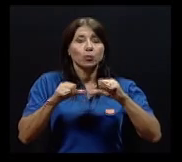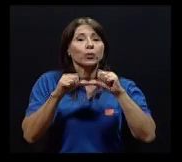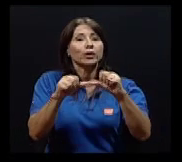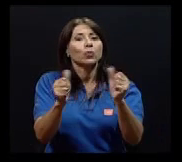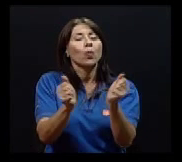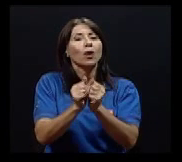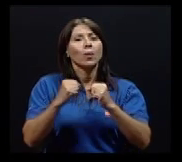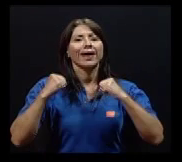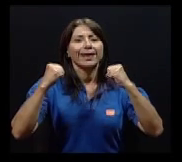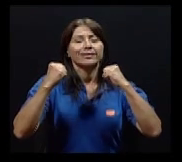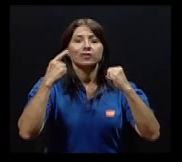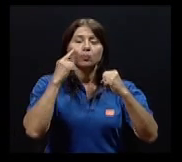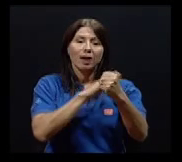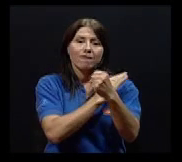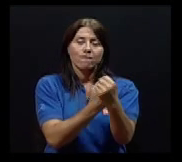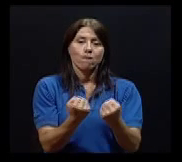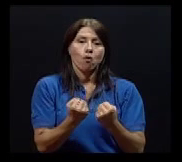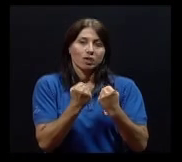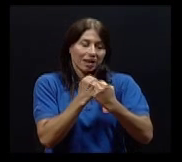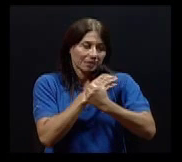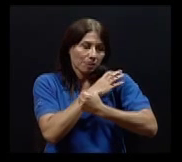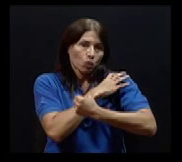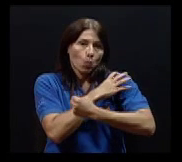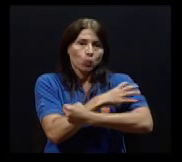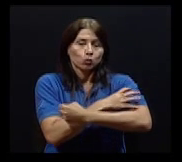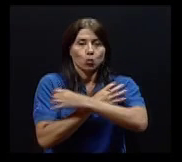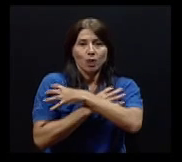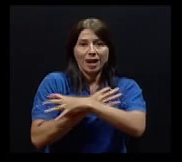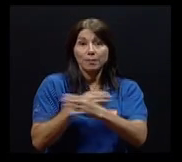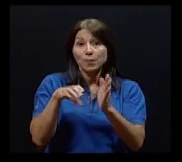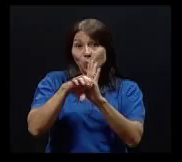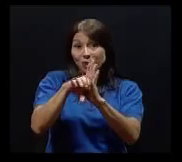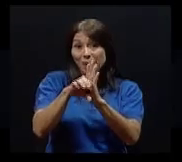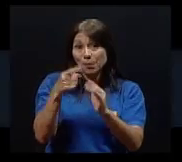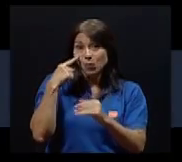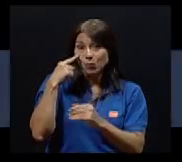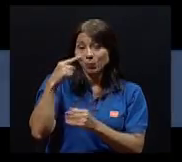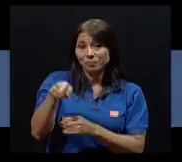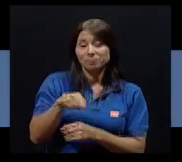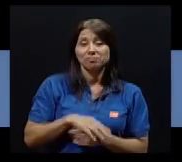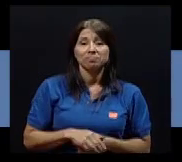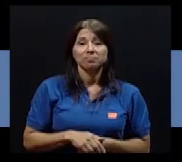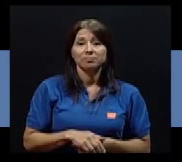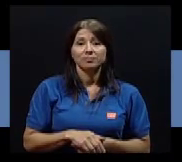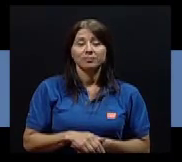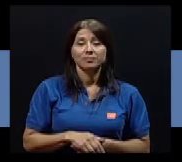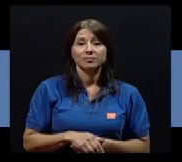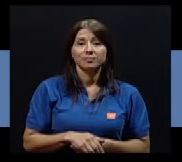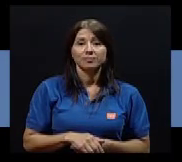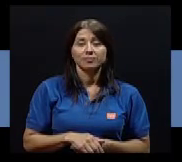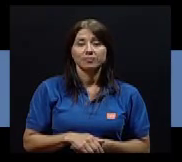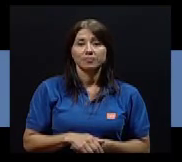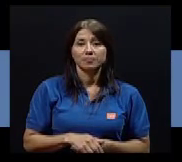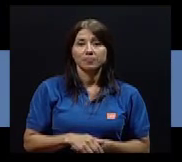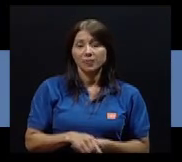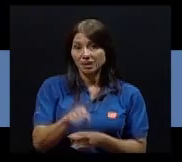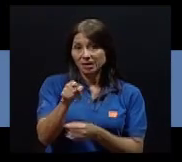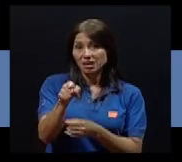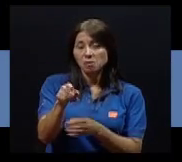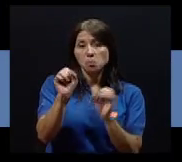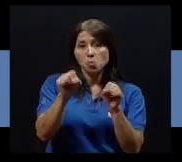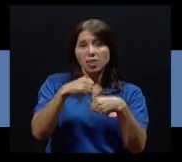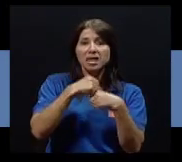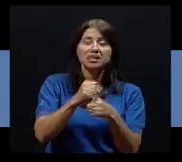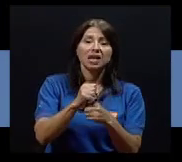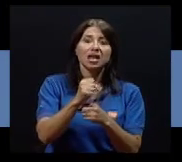Después del estiramiento, se continúa con los ejercicios para el fortalecimiento muscular. Estos son, por ejemplo, sentadillas y lagartijas. En